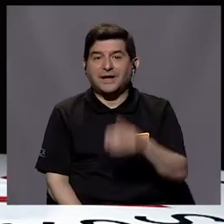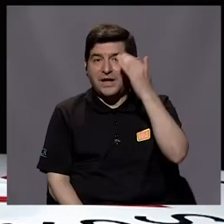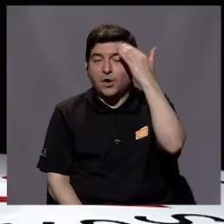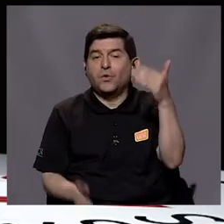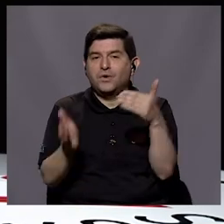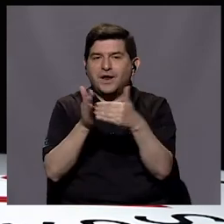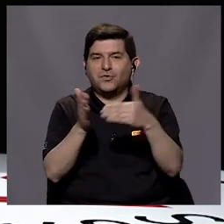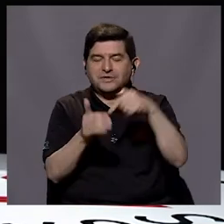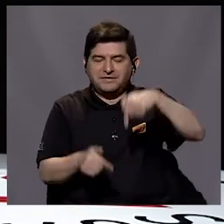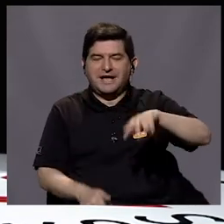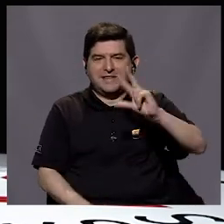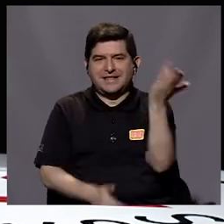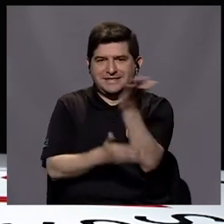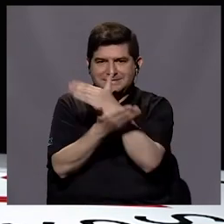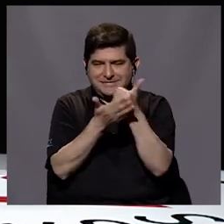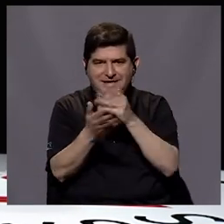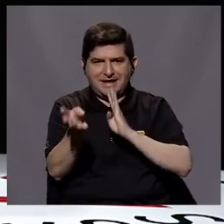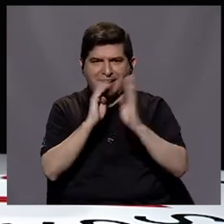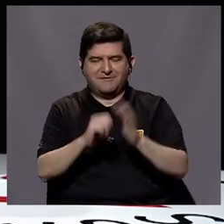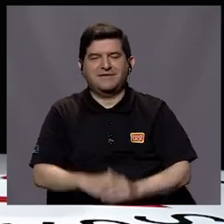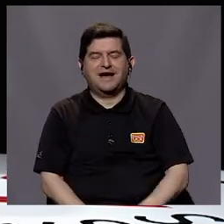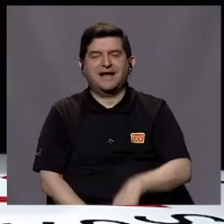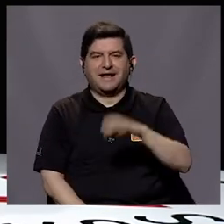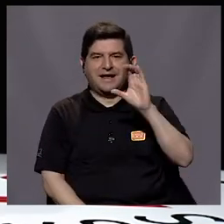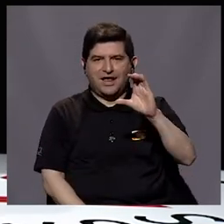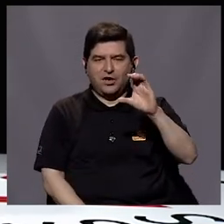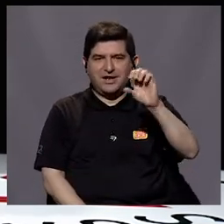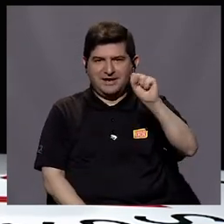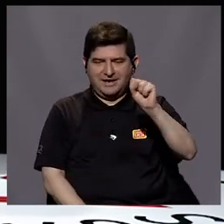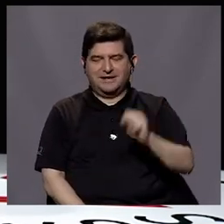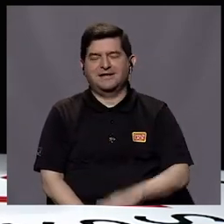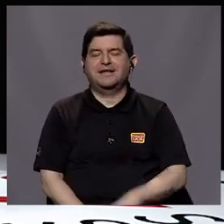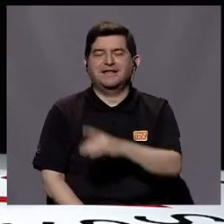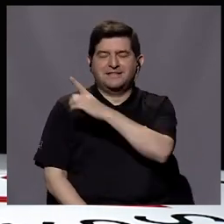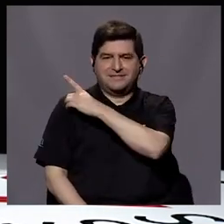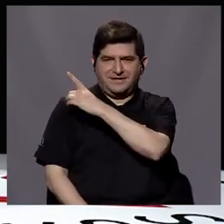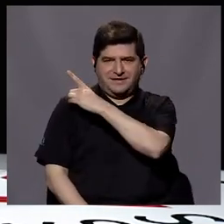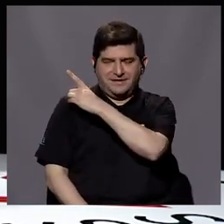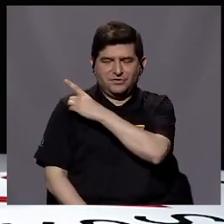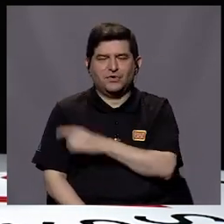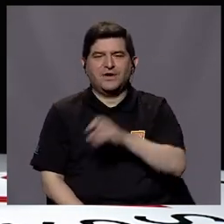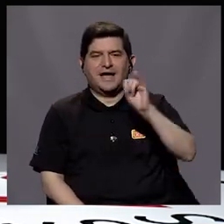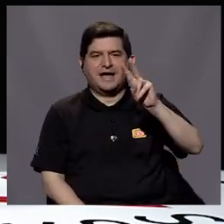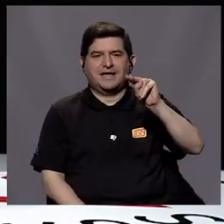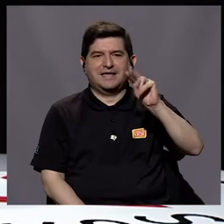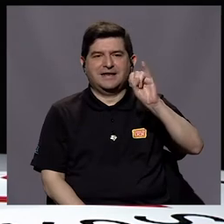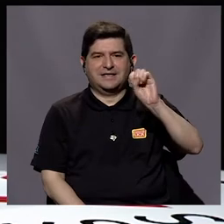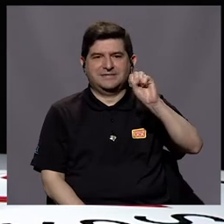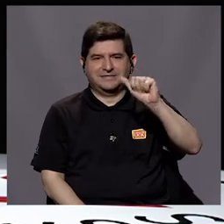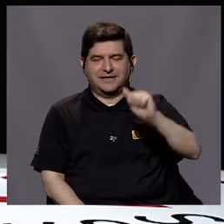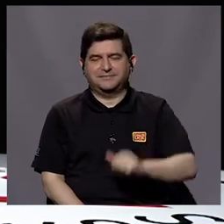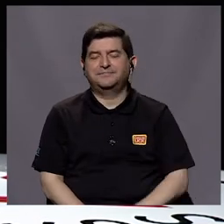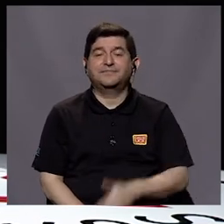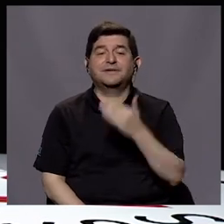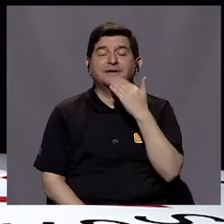Hola. Estamos de regreso en este tercer bloque conversando con Doña Carolina Santamaría, directora del INISA. Y que gracias a las